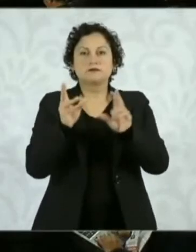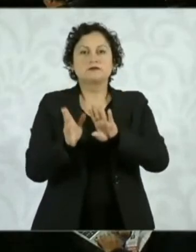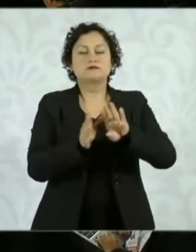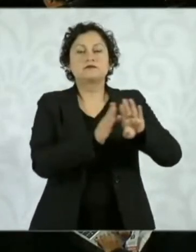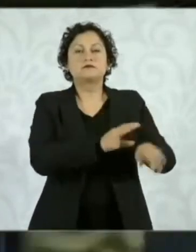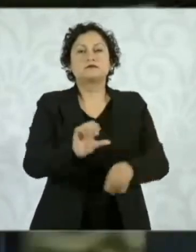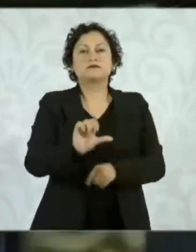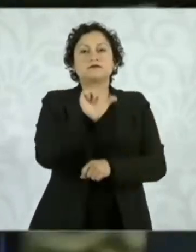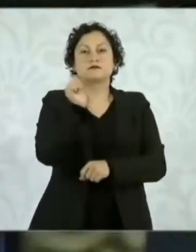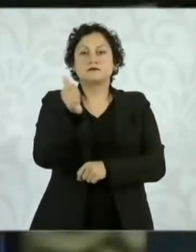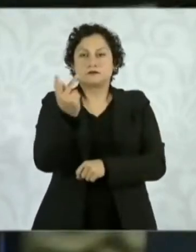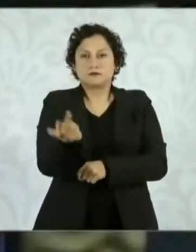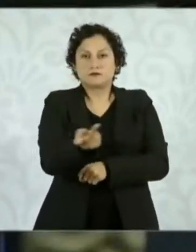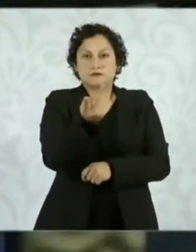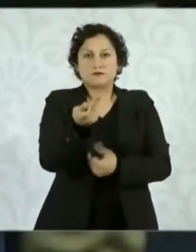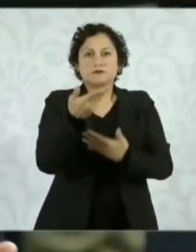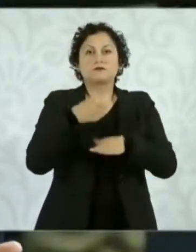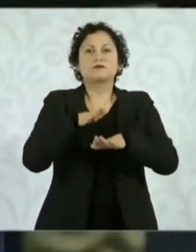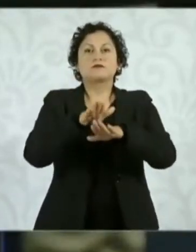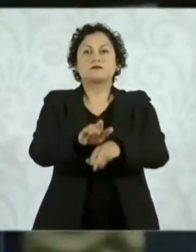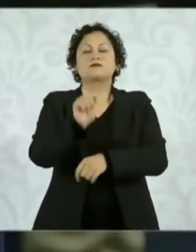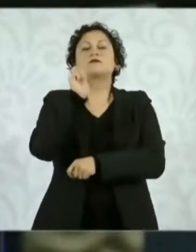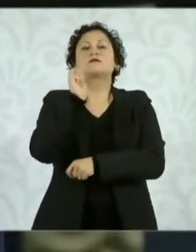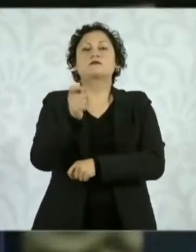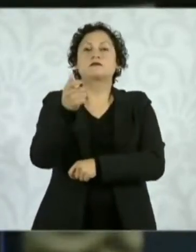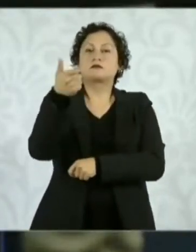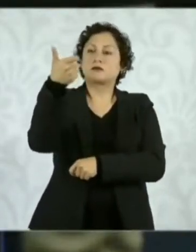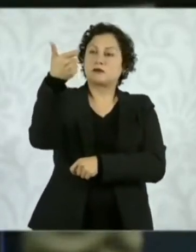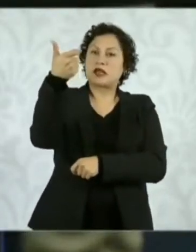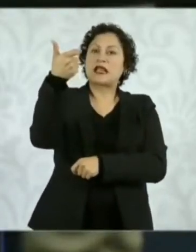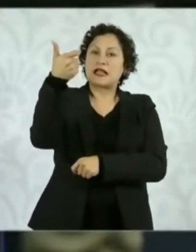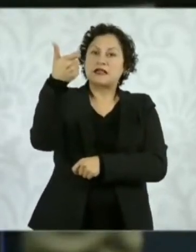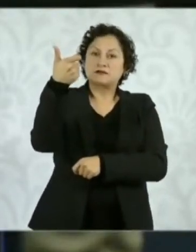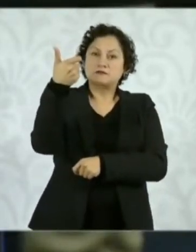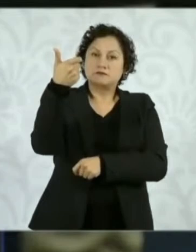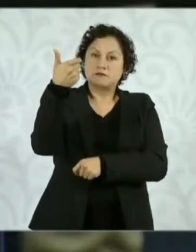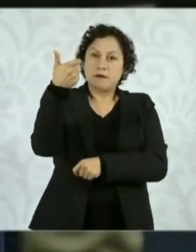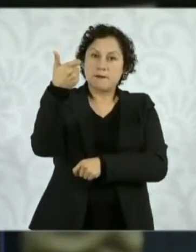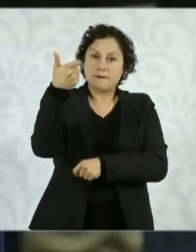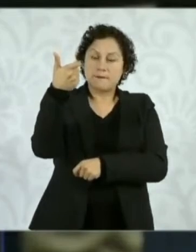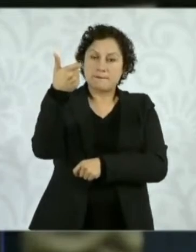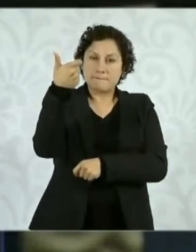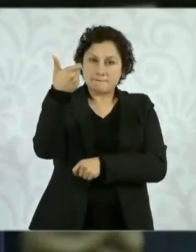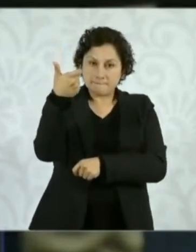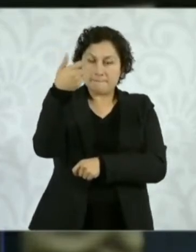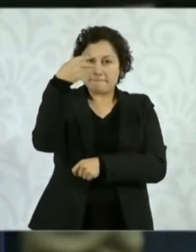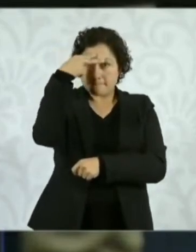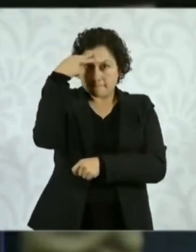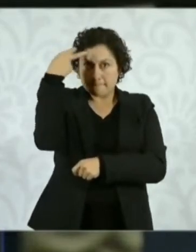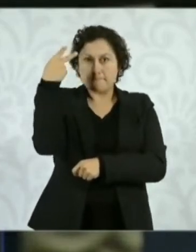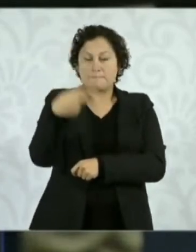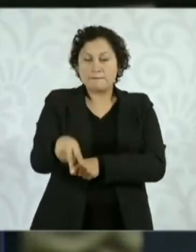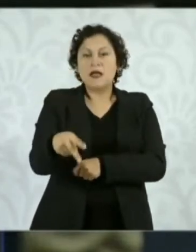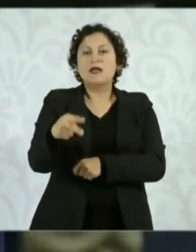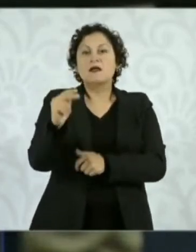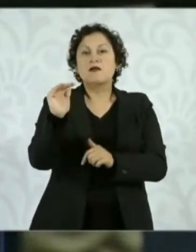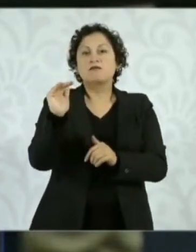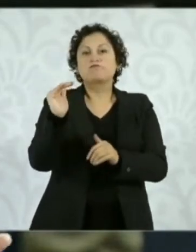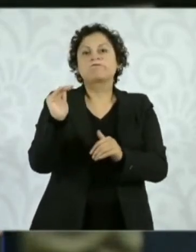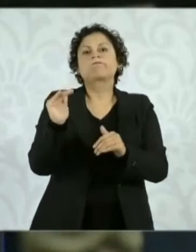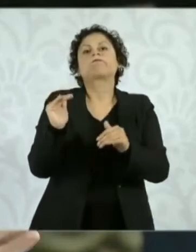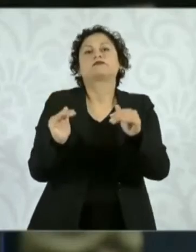Quisiera preguntarle en torno a la depreciación del peso, que en los últimos días ya está en 20 pesos